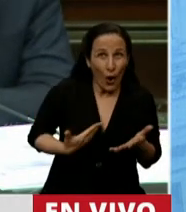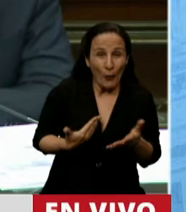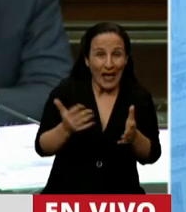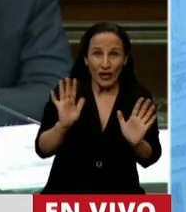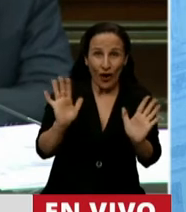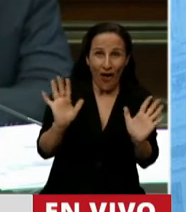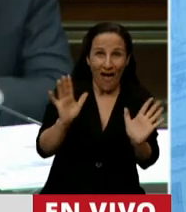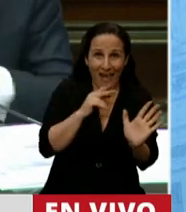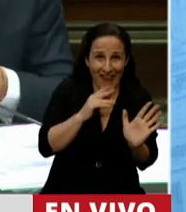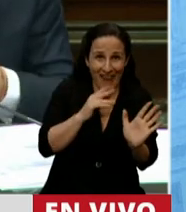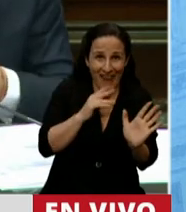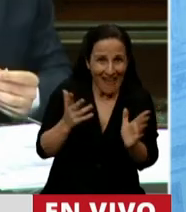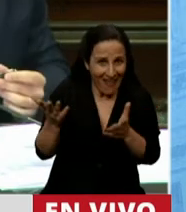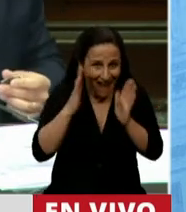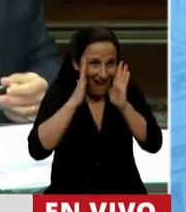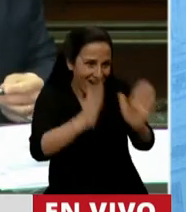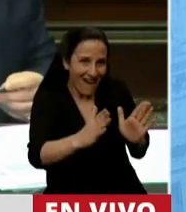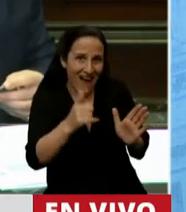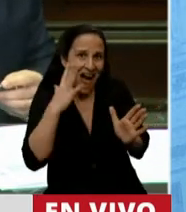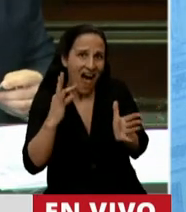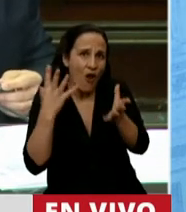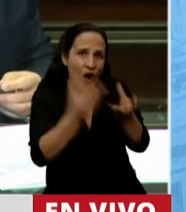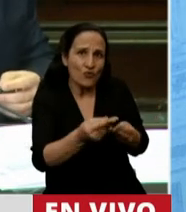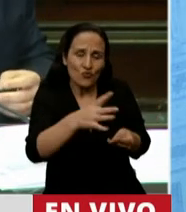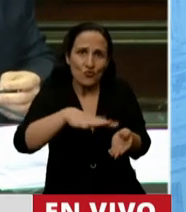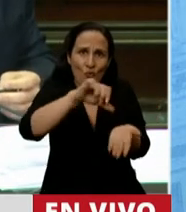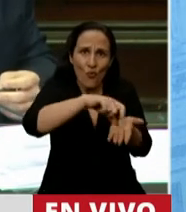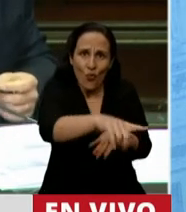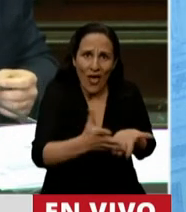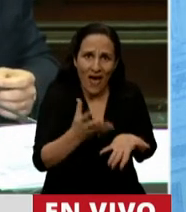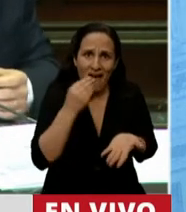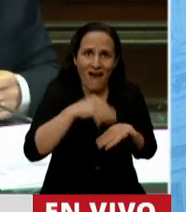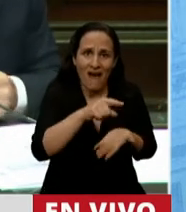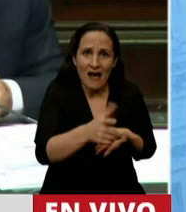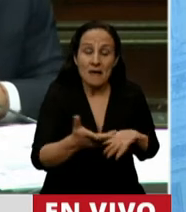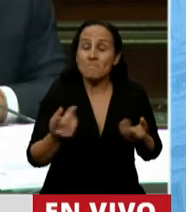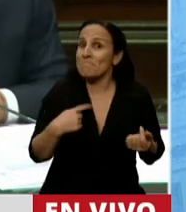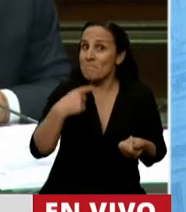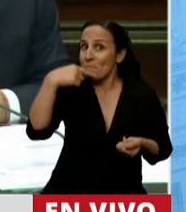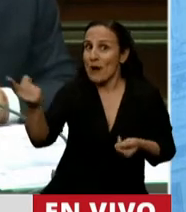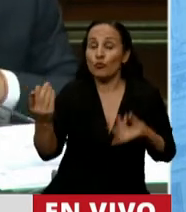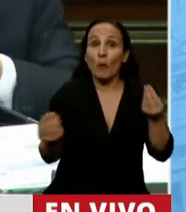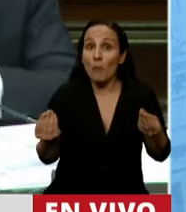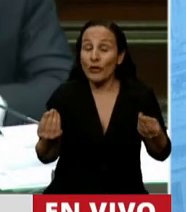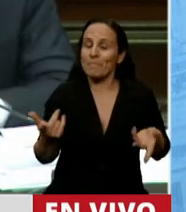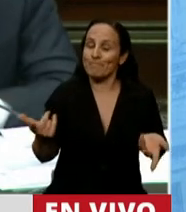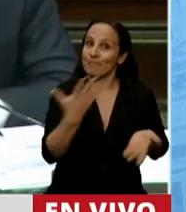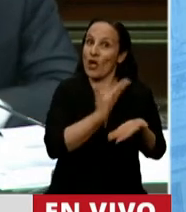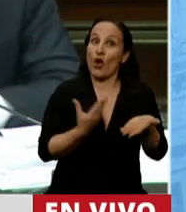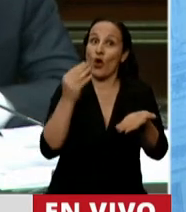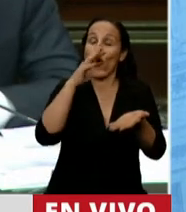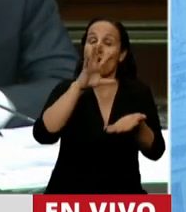Nacional? ¿No piensa prender una mano de ayuda? Y se lo pregunto yo porque evidentemente el Gobierno Provincial,